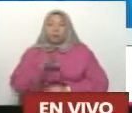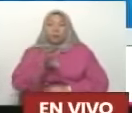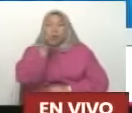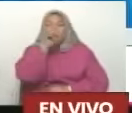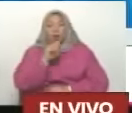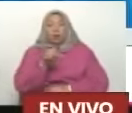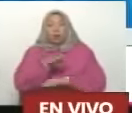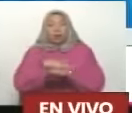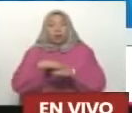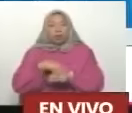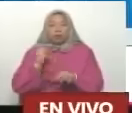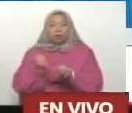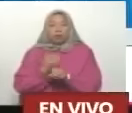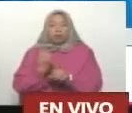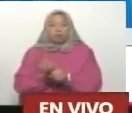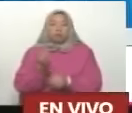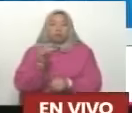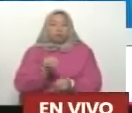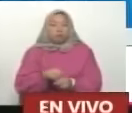años Ministro del Interior.